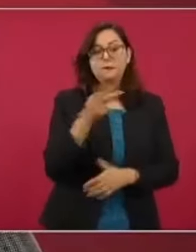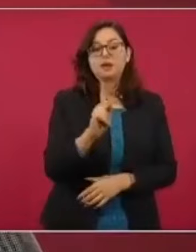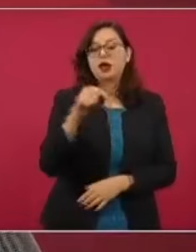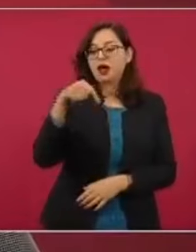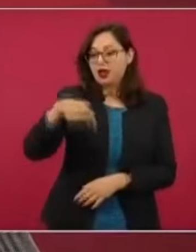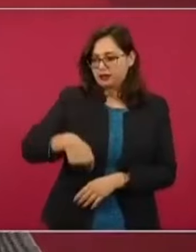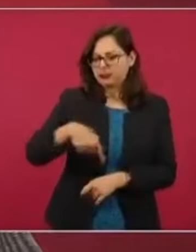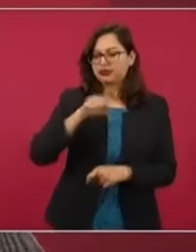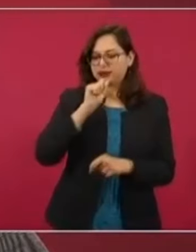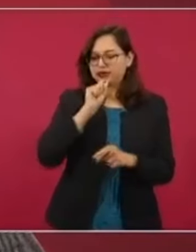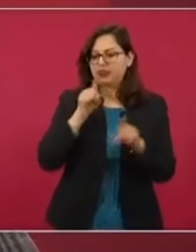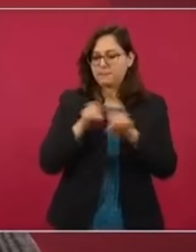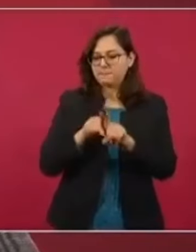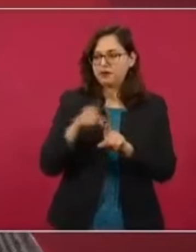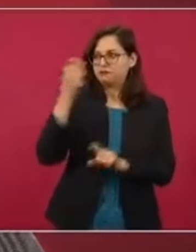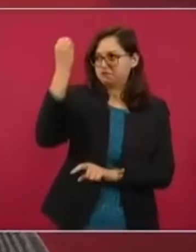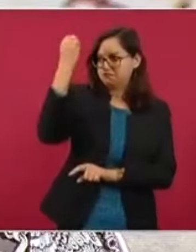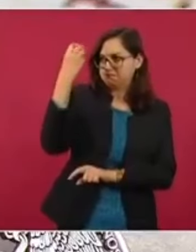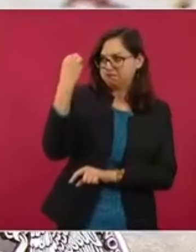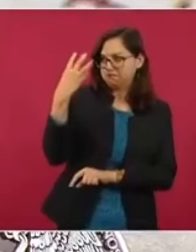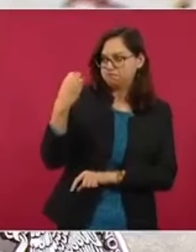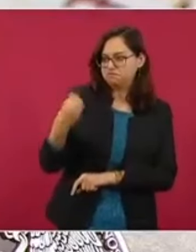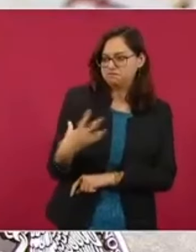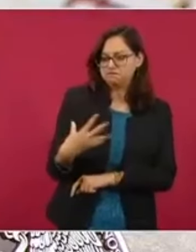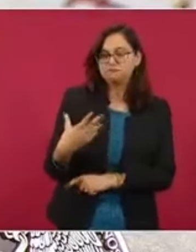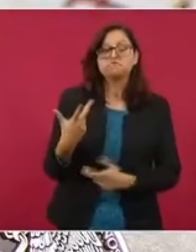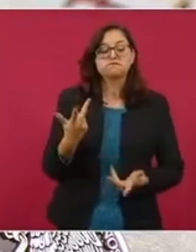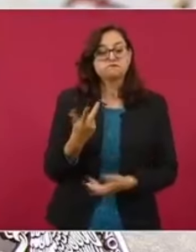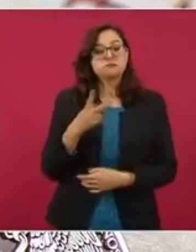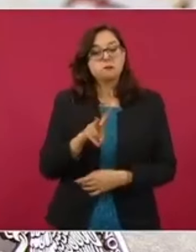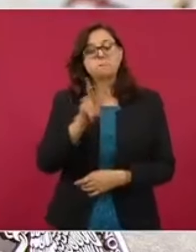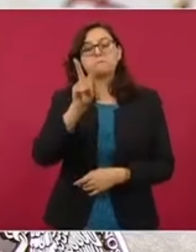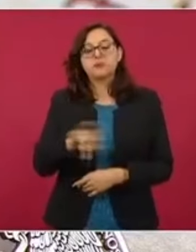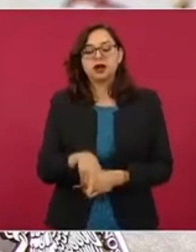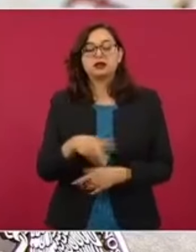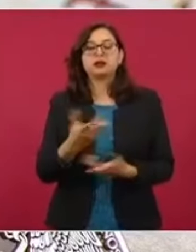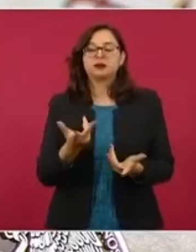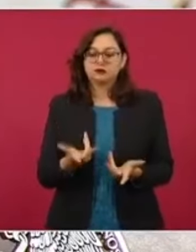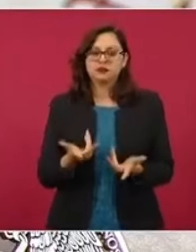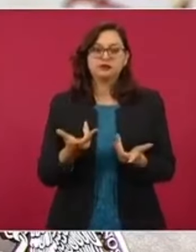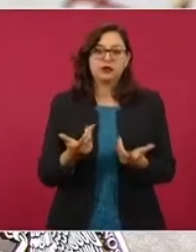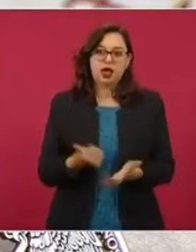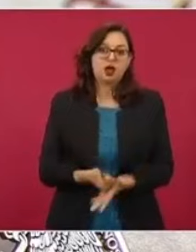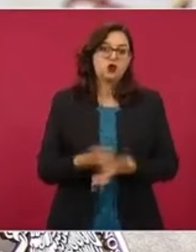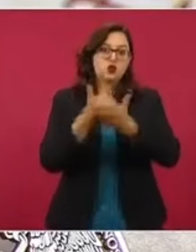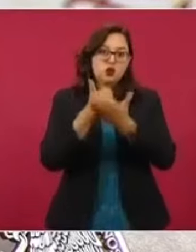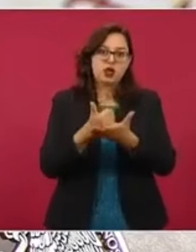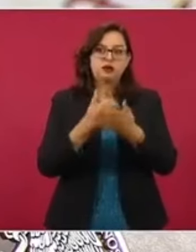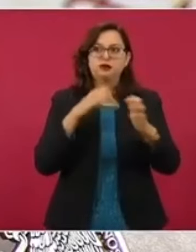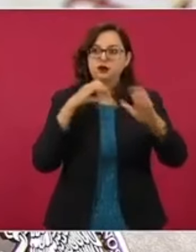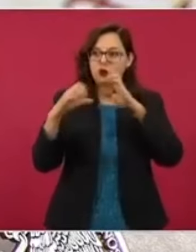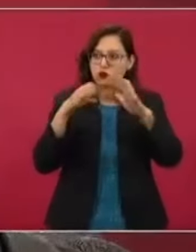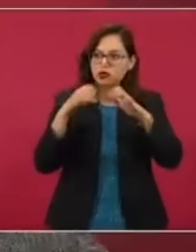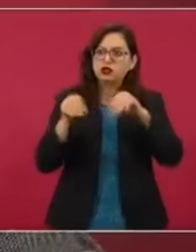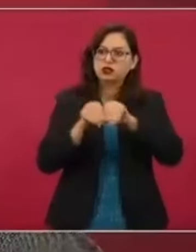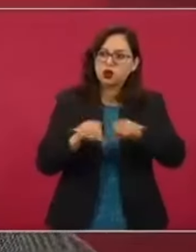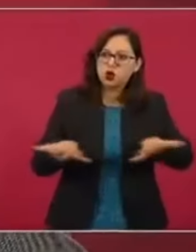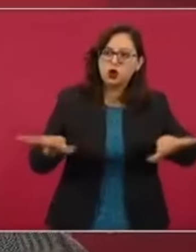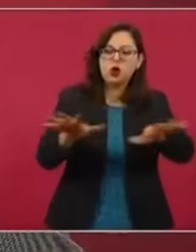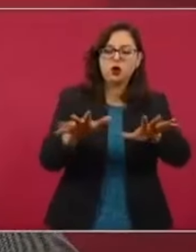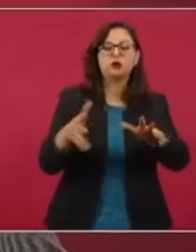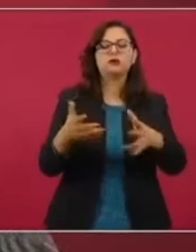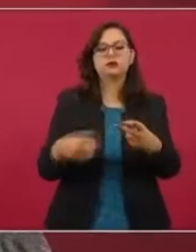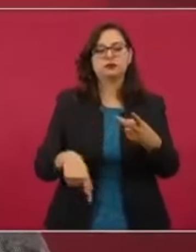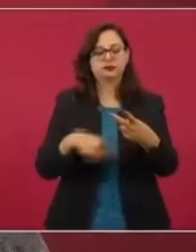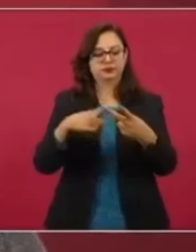país también ha sido reconocido eso como la comunicación social. Y el tercer punto, y muy importante, es la